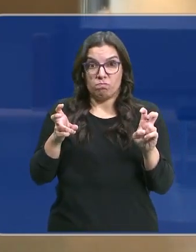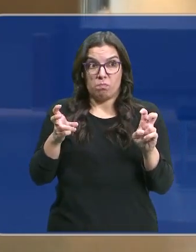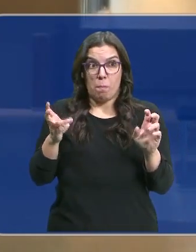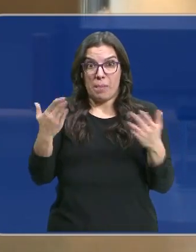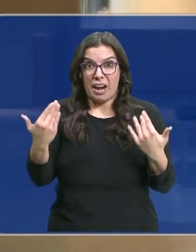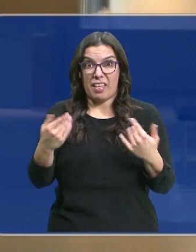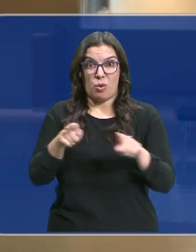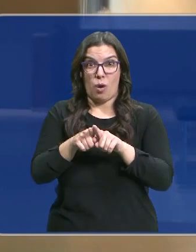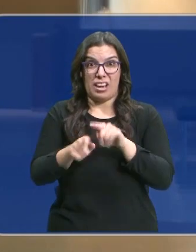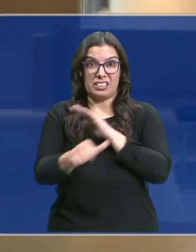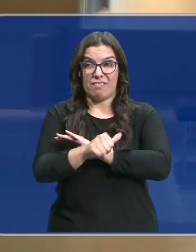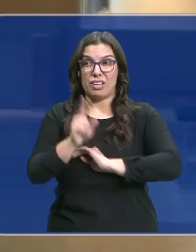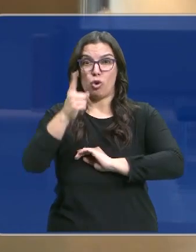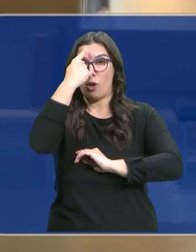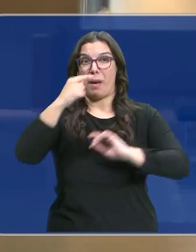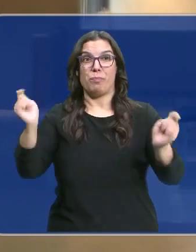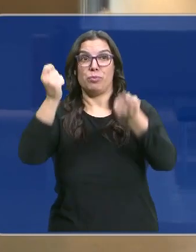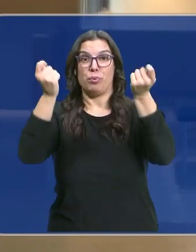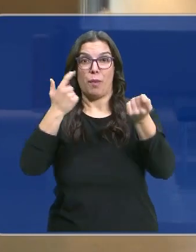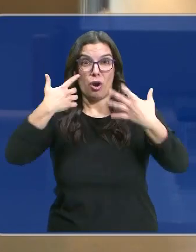que es una estafa y mera propaganda.